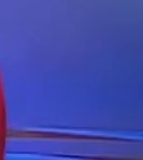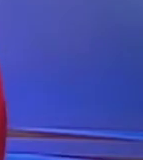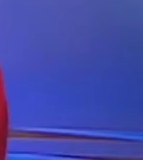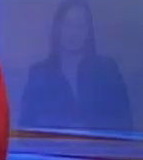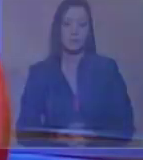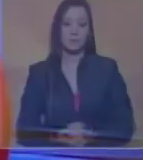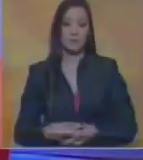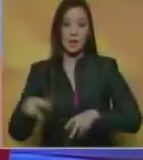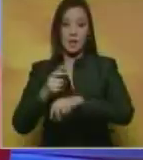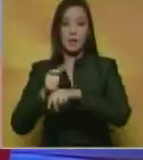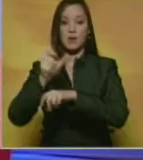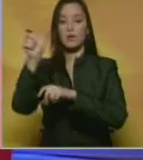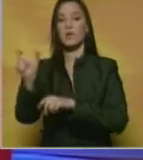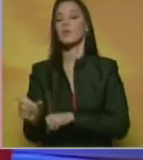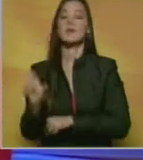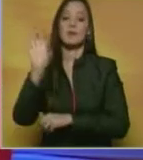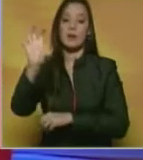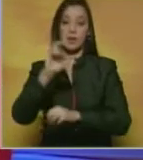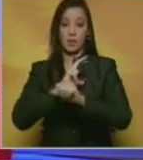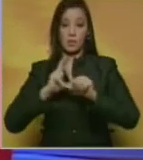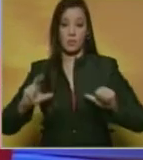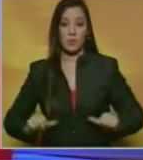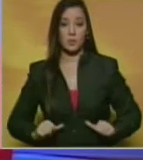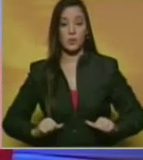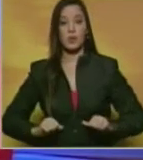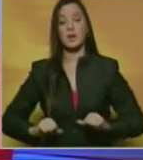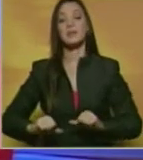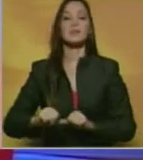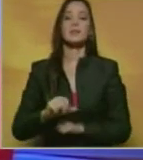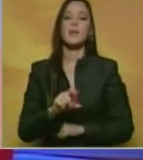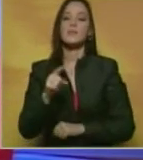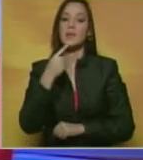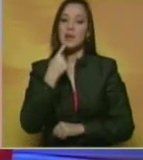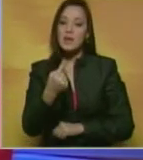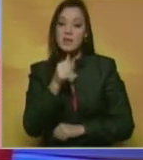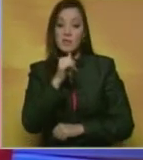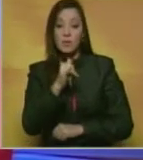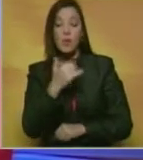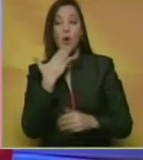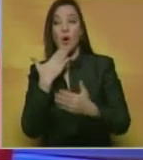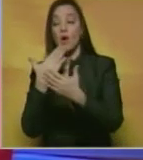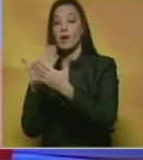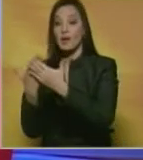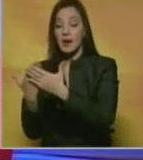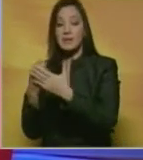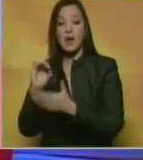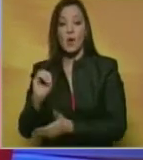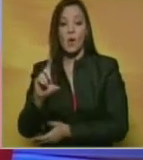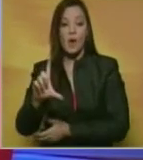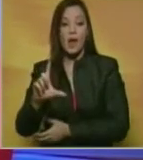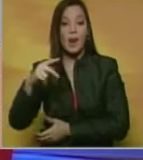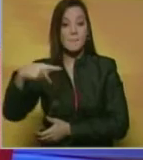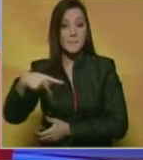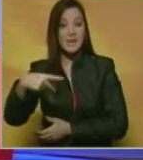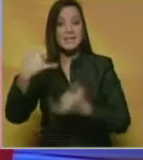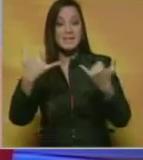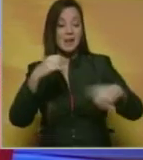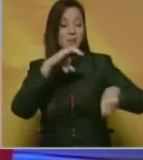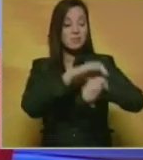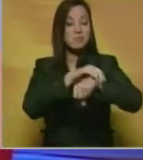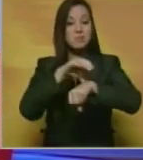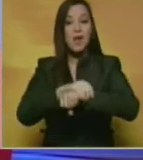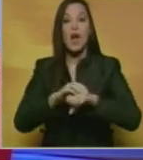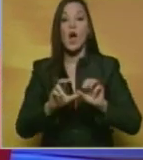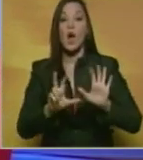El gobernador del estado portuguesa, Wilmar Castro Sotelio, informó que gracias a la OLP se ha desmantelado 12